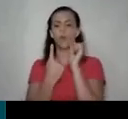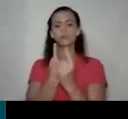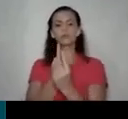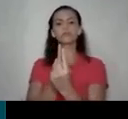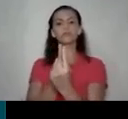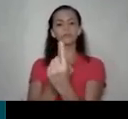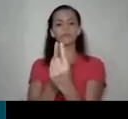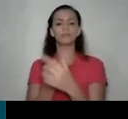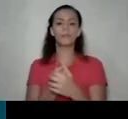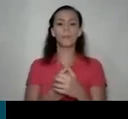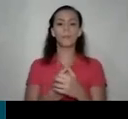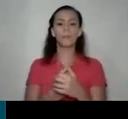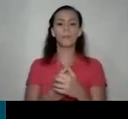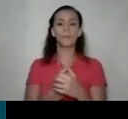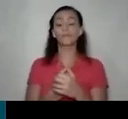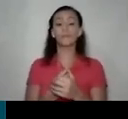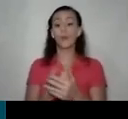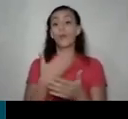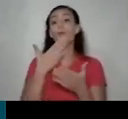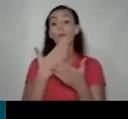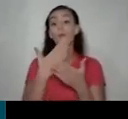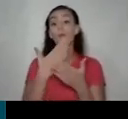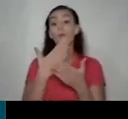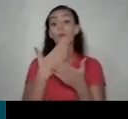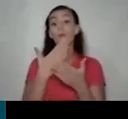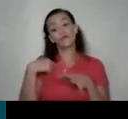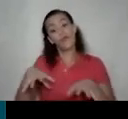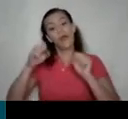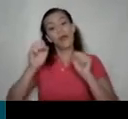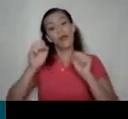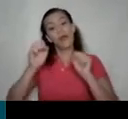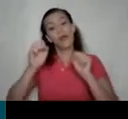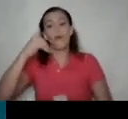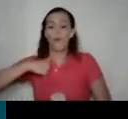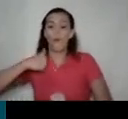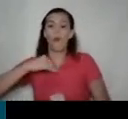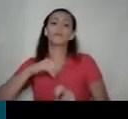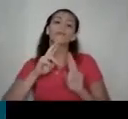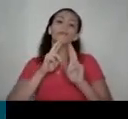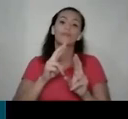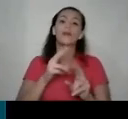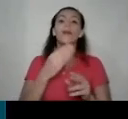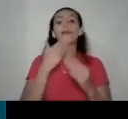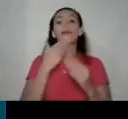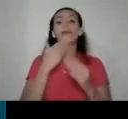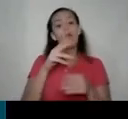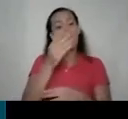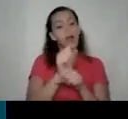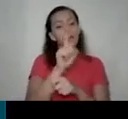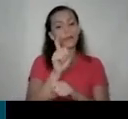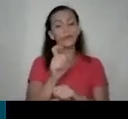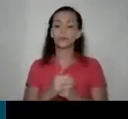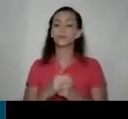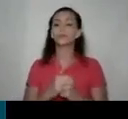bueno creo que voy a tomar yo la atribución como hombre que gracias al compañero que hace la pregunta